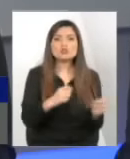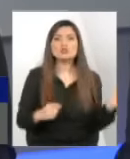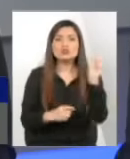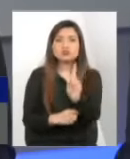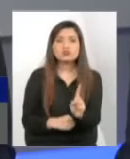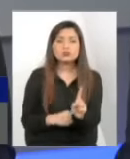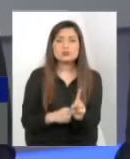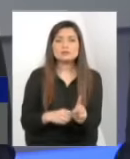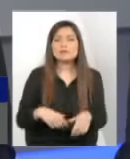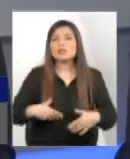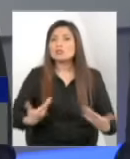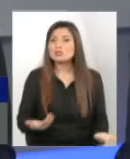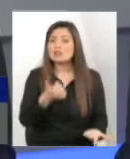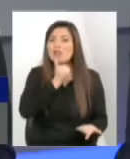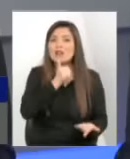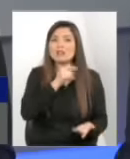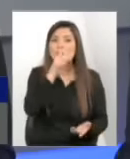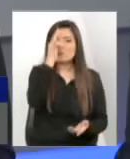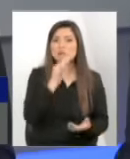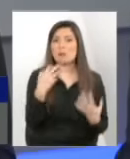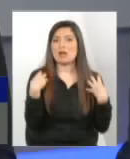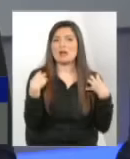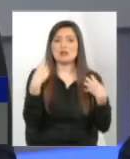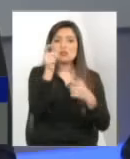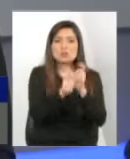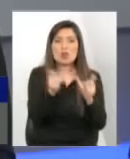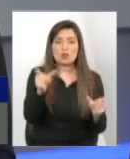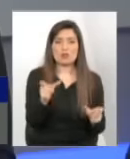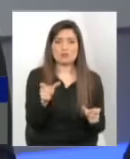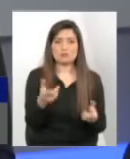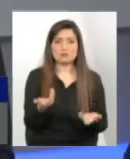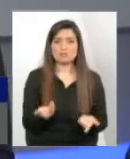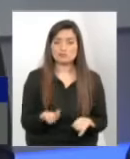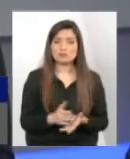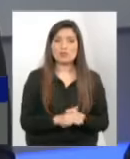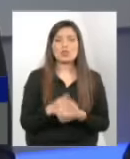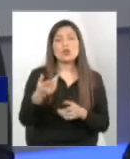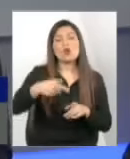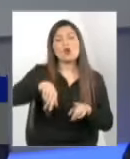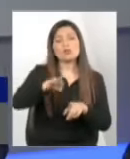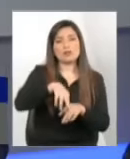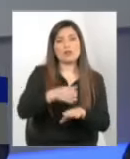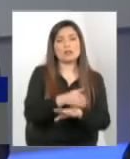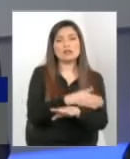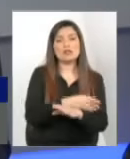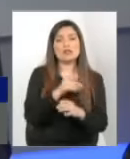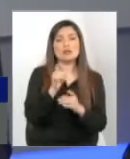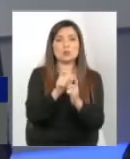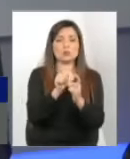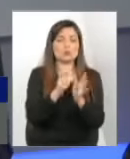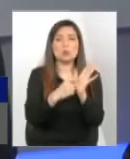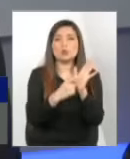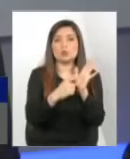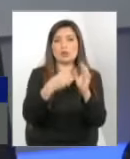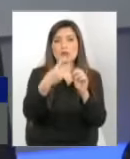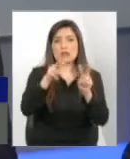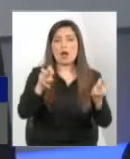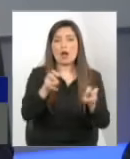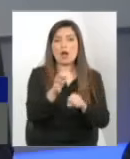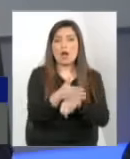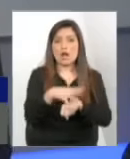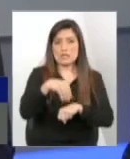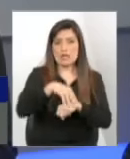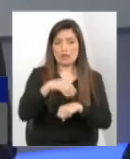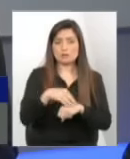también incide en la falta de funcionarios que hay. Entonces, yo quiero volver al punto que te estaba explicando de lo de Arica. Entonces, cuando tú tienes